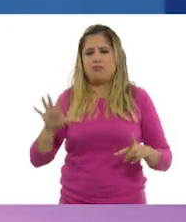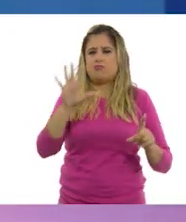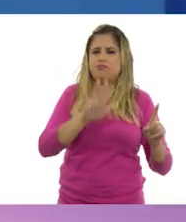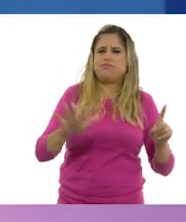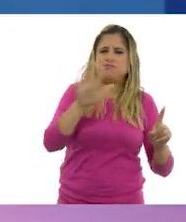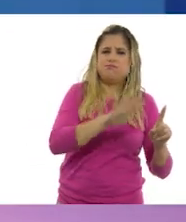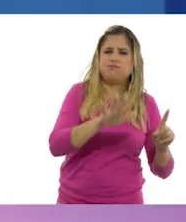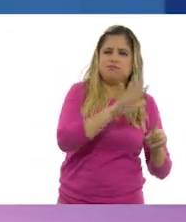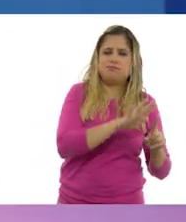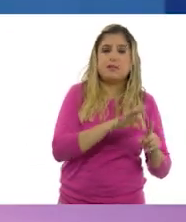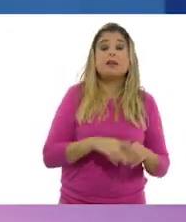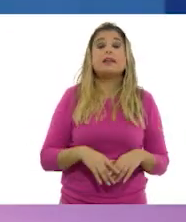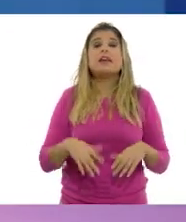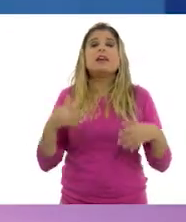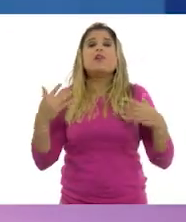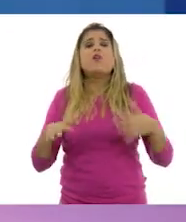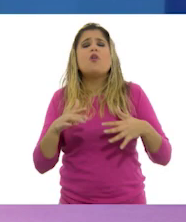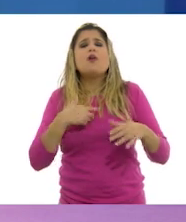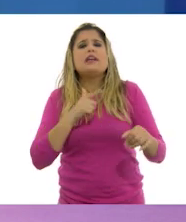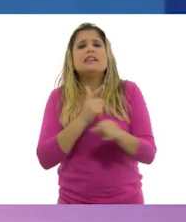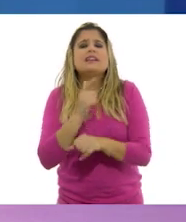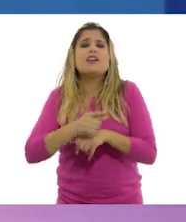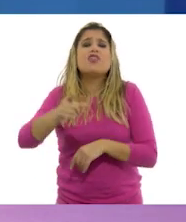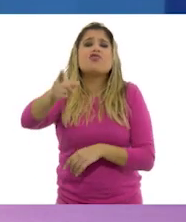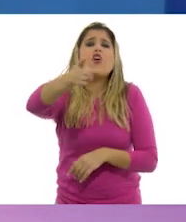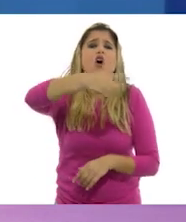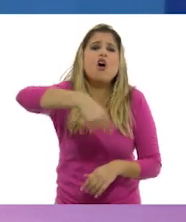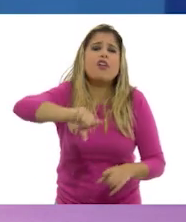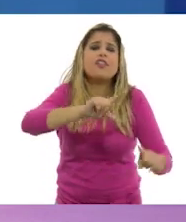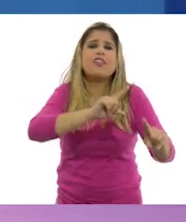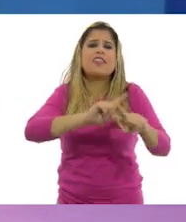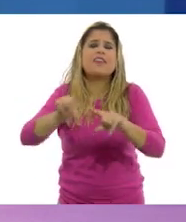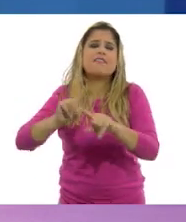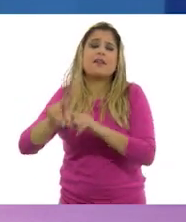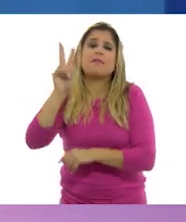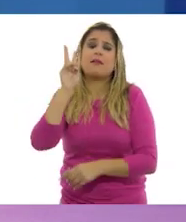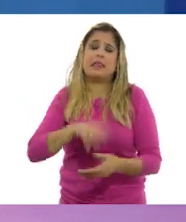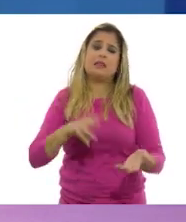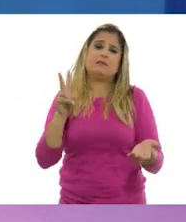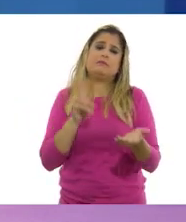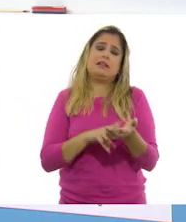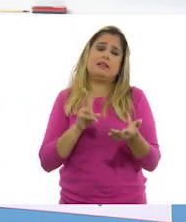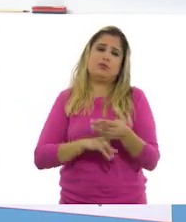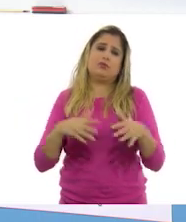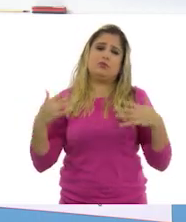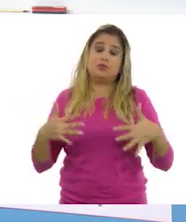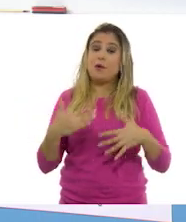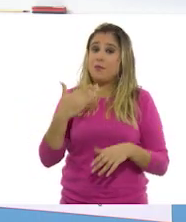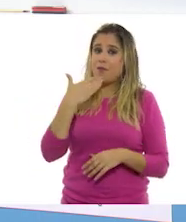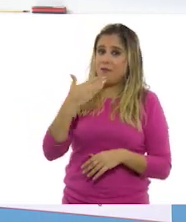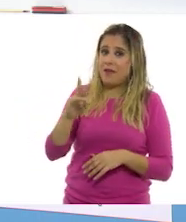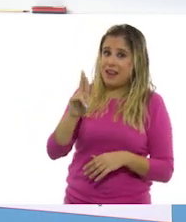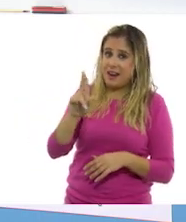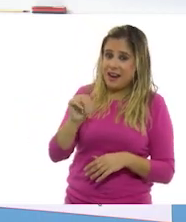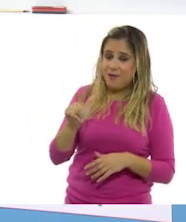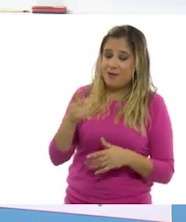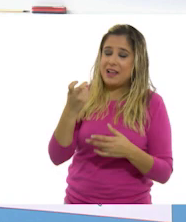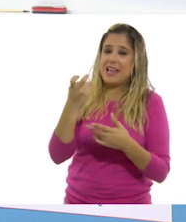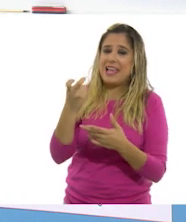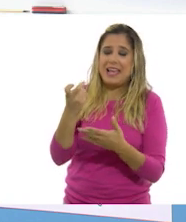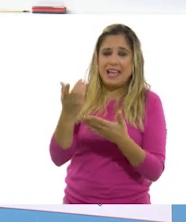Me doy cuenta de que todos somos diferentes y muy valiosos. Muy bien, Raulito. Ahora,